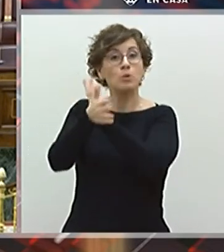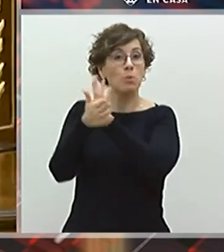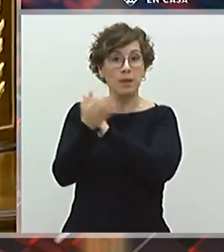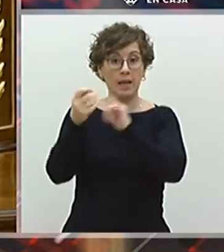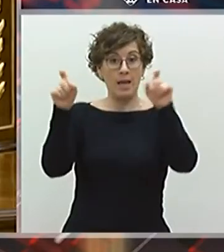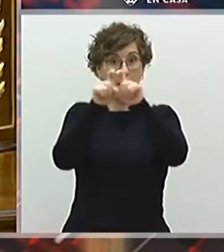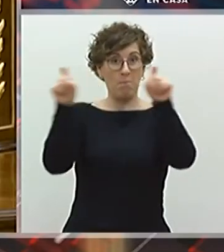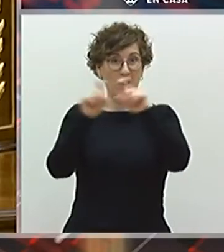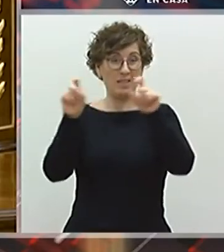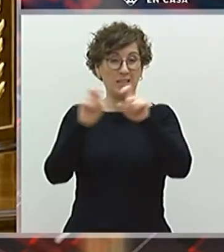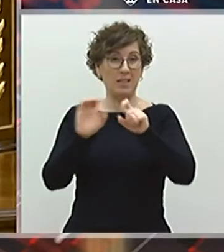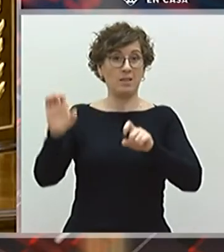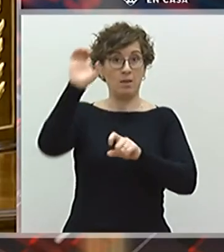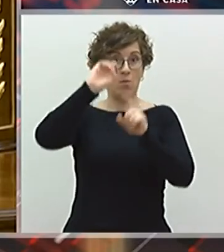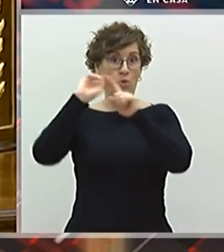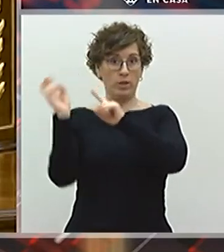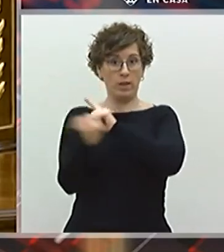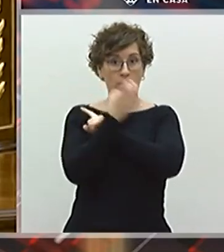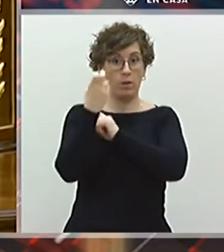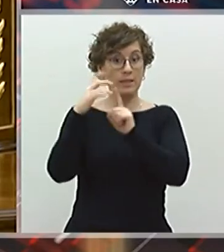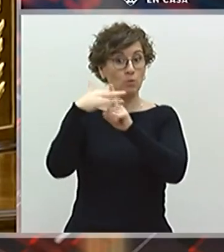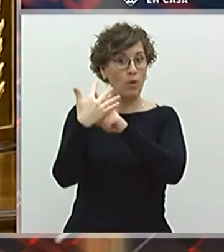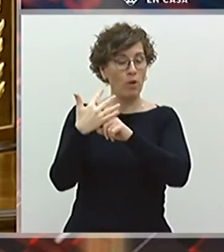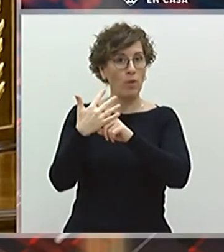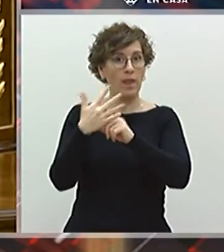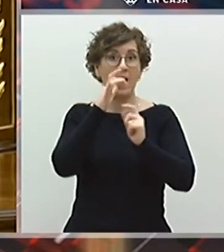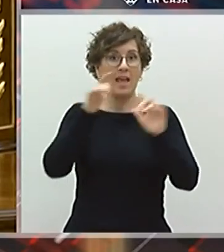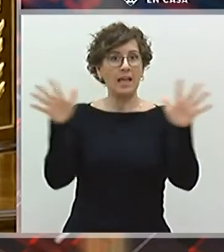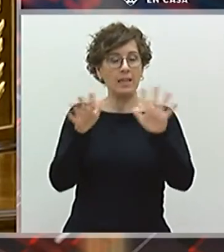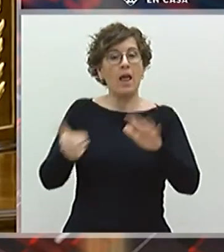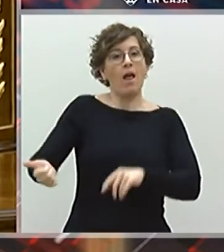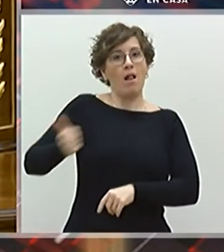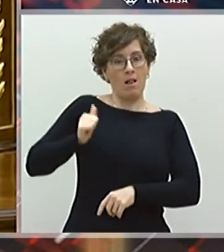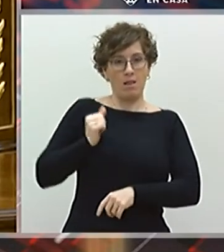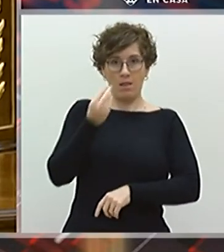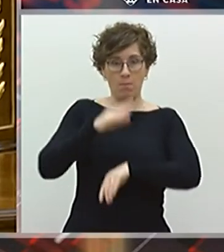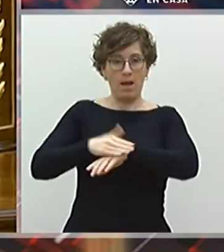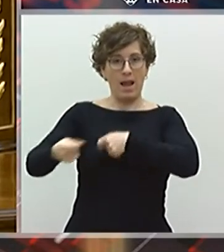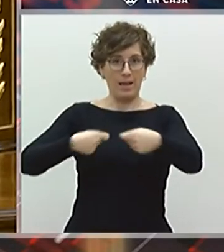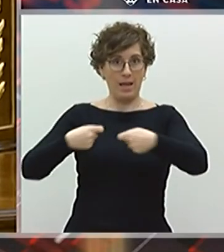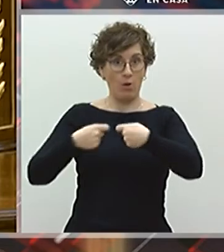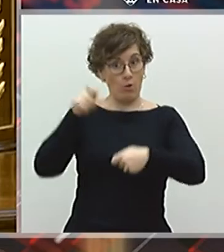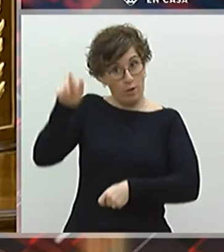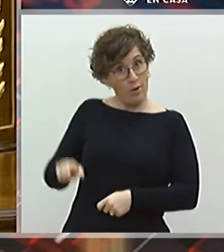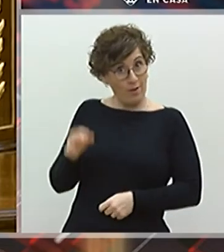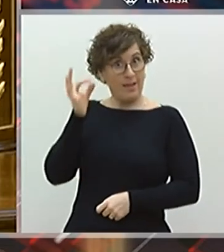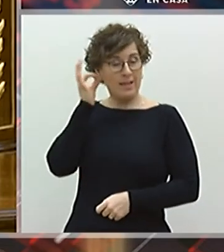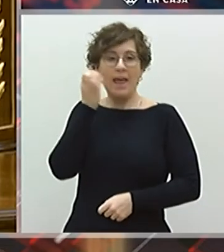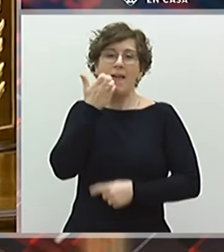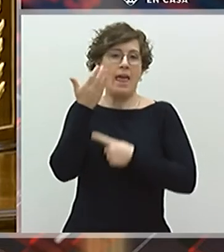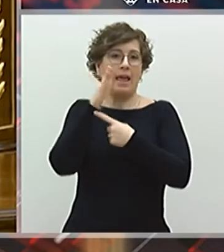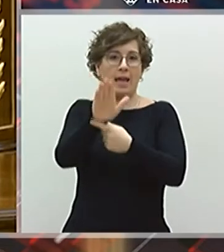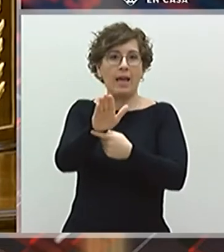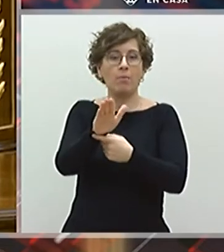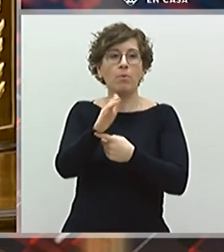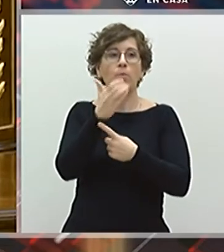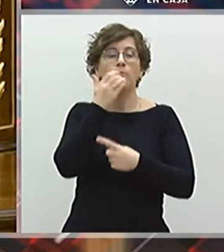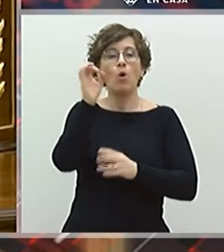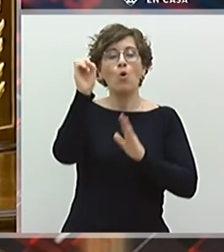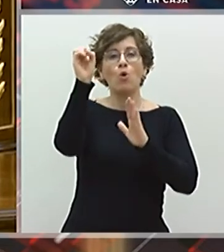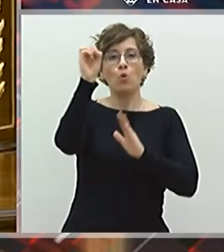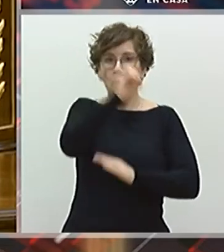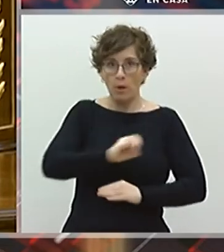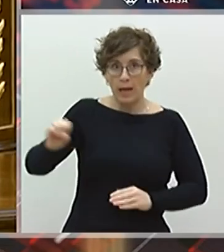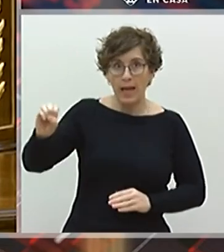votará en contra de la prórroga del Estado de Aprovechan para hacer negocio. Ella ponía, por ejemplo, Nova Orleans con el Katrina